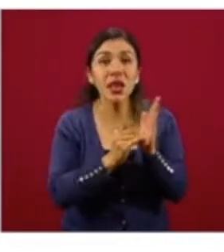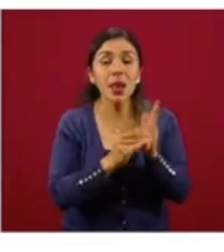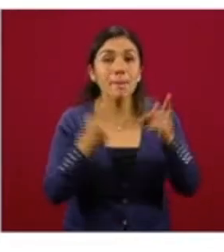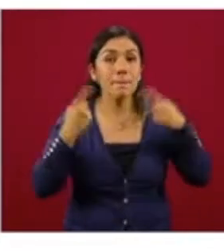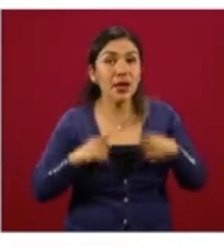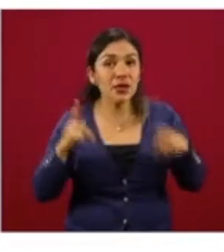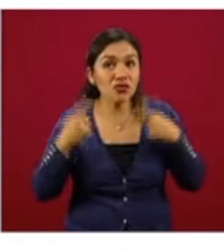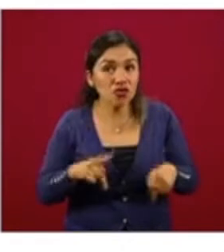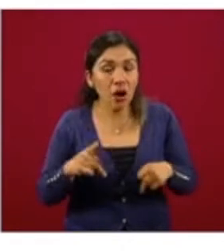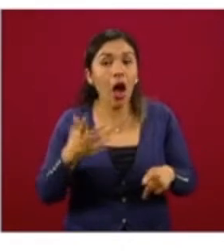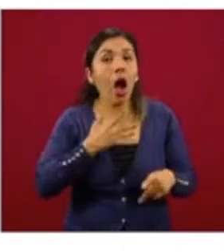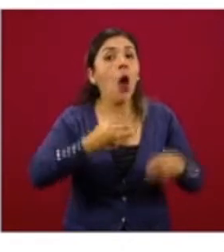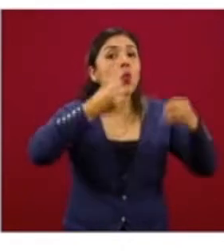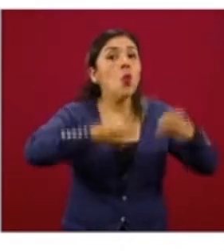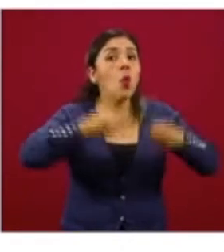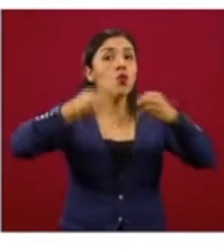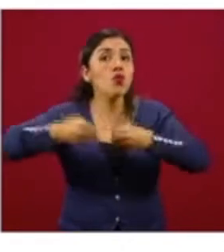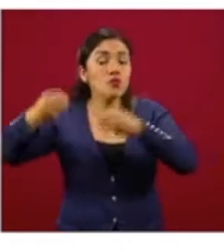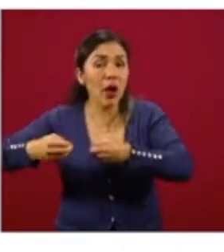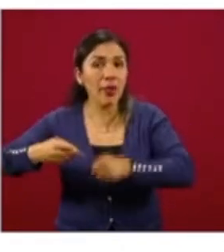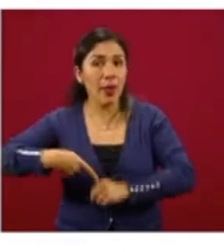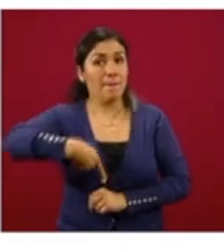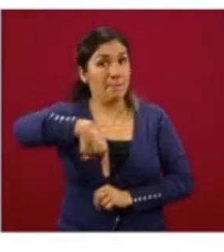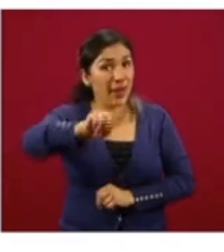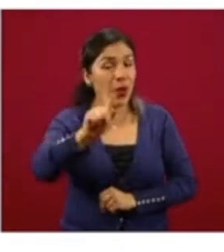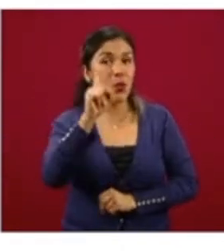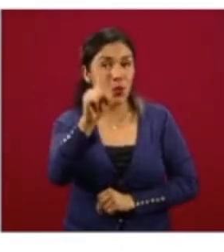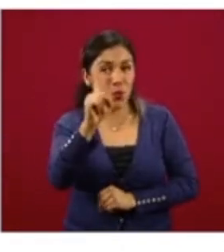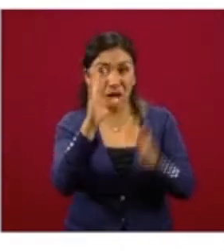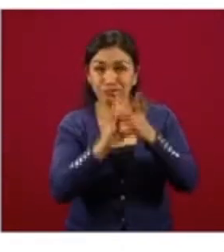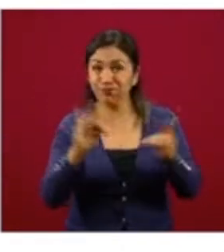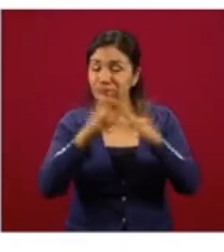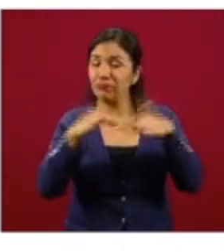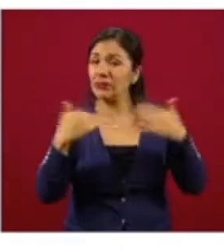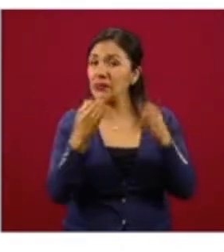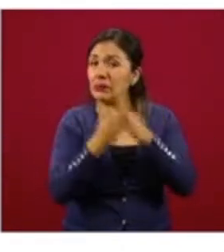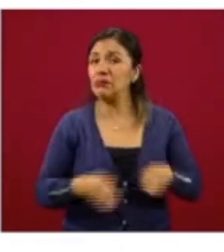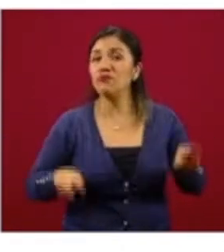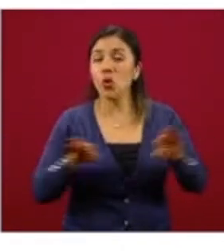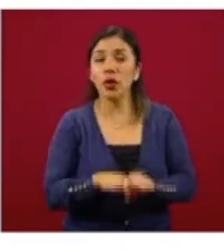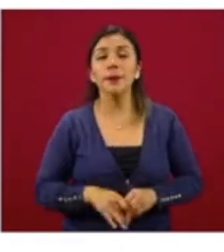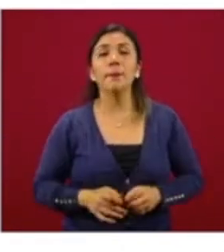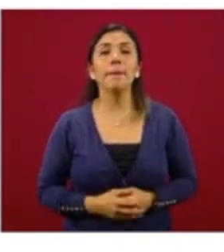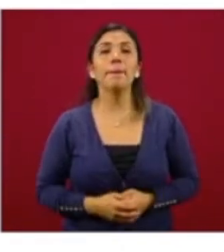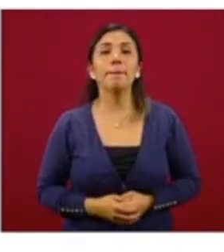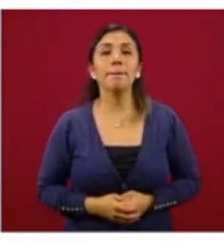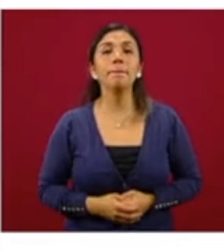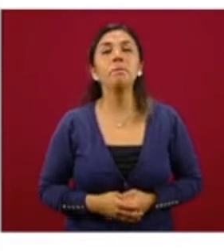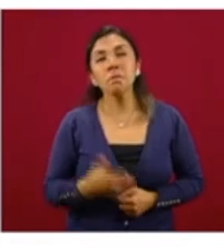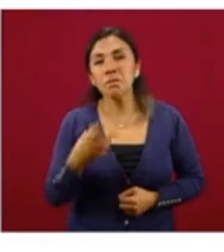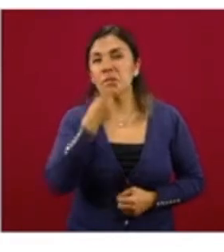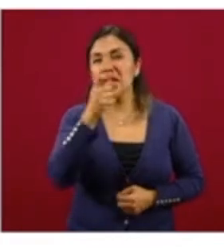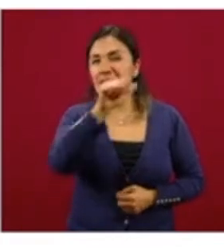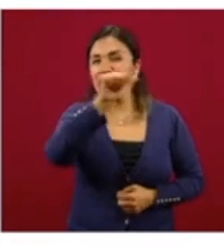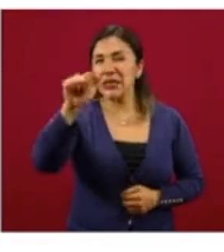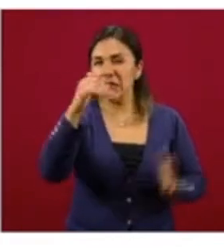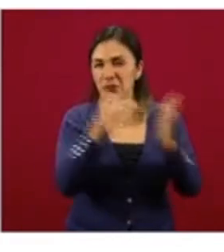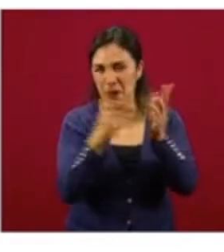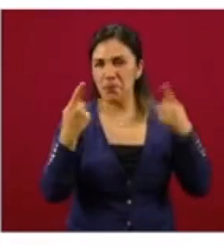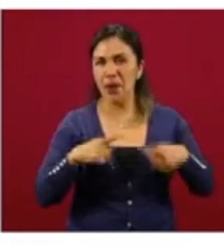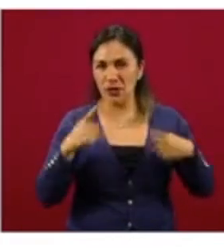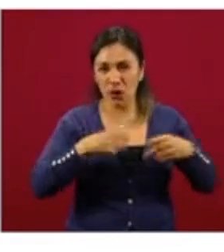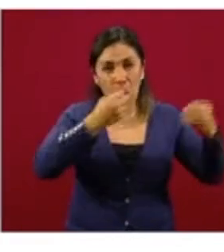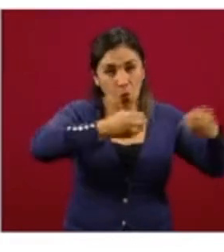personas ocupadas. Pero hay un dato muy revelador. De esas cerca de seiscientos mil